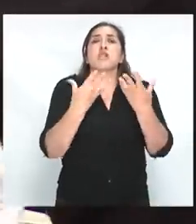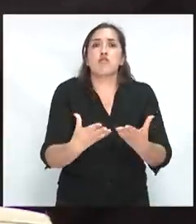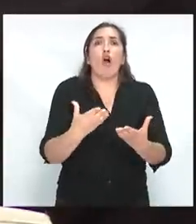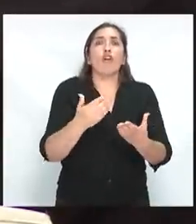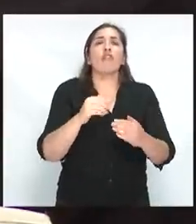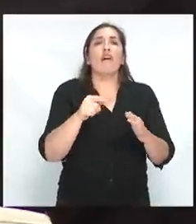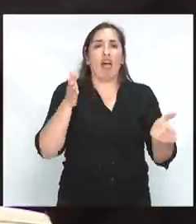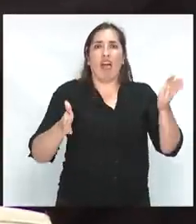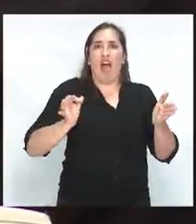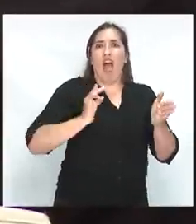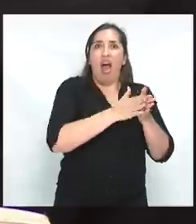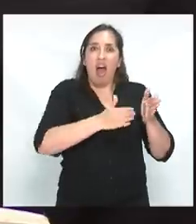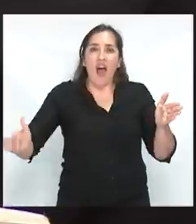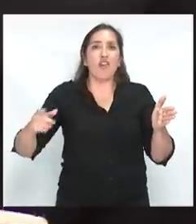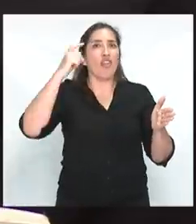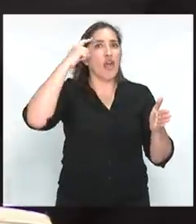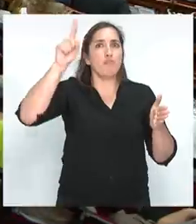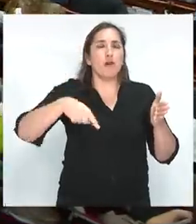durante esa década virtuosa.